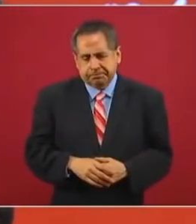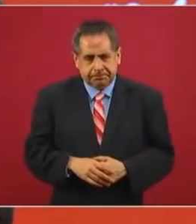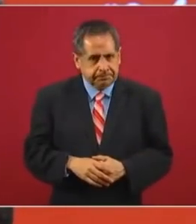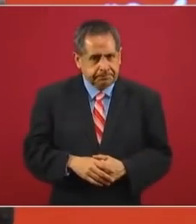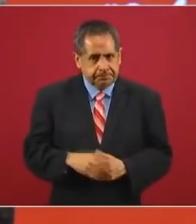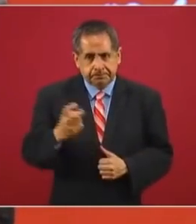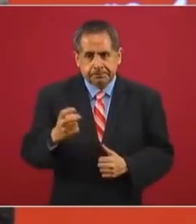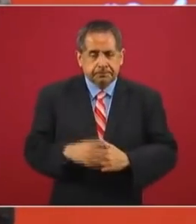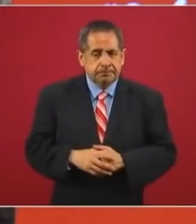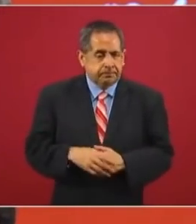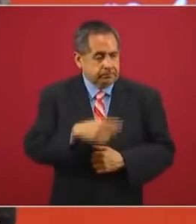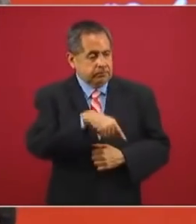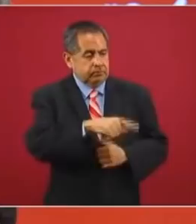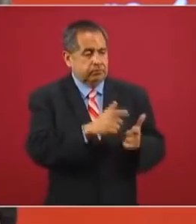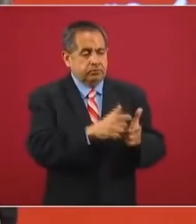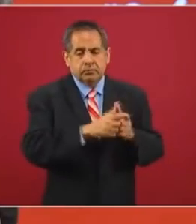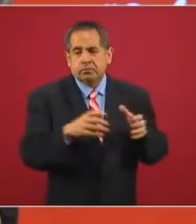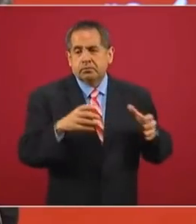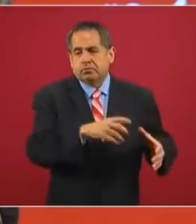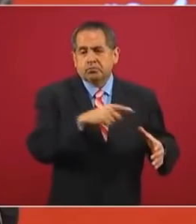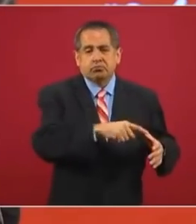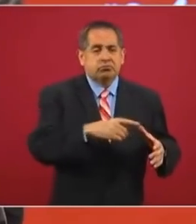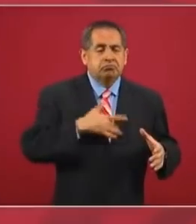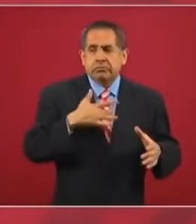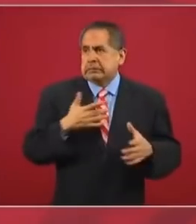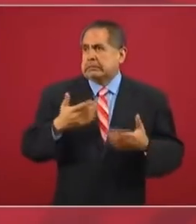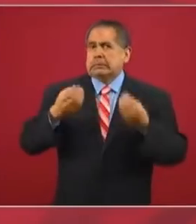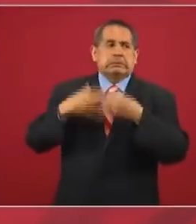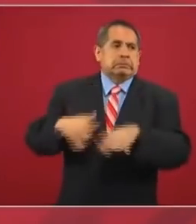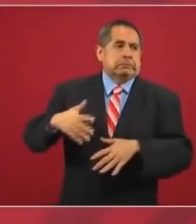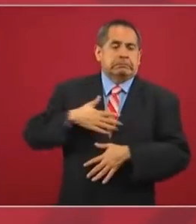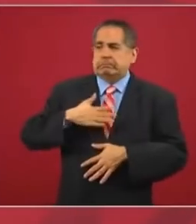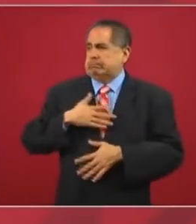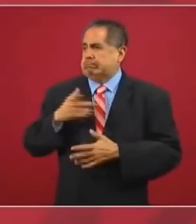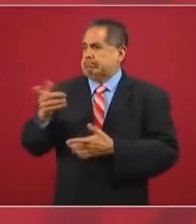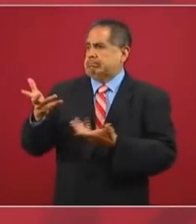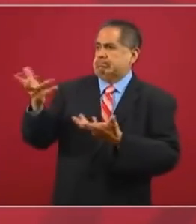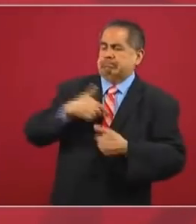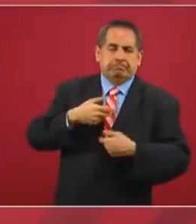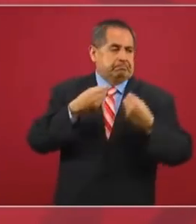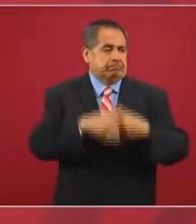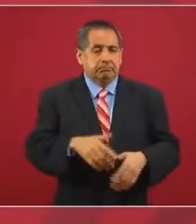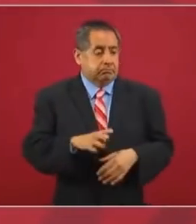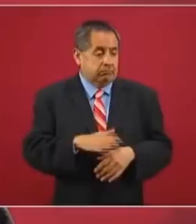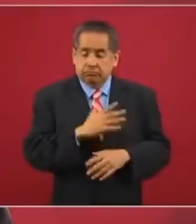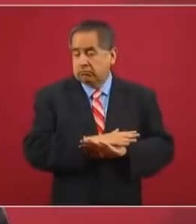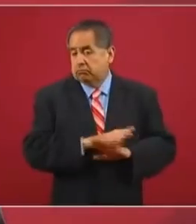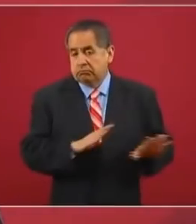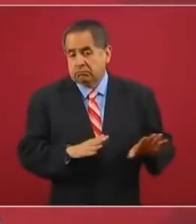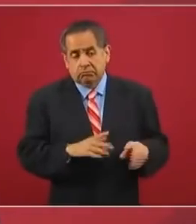son grupos que se sienten afectados porque se les